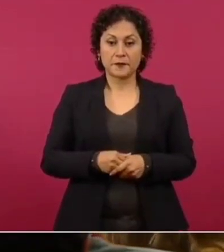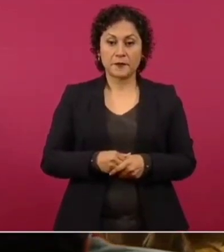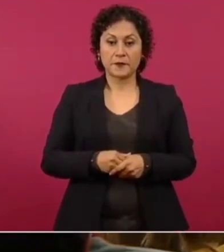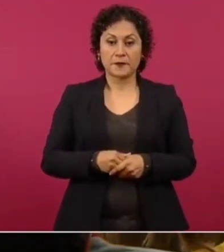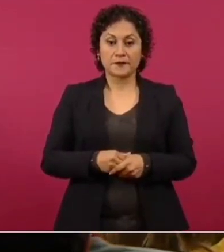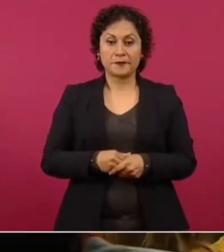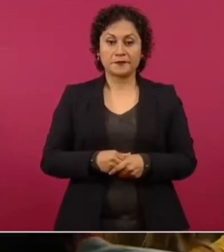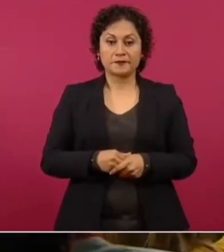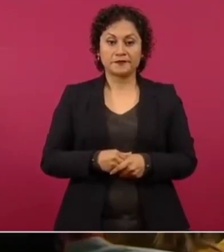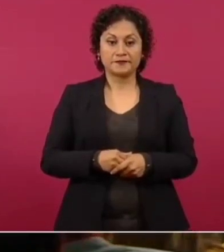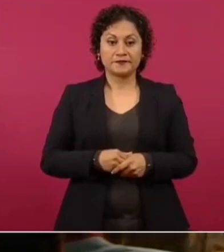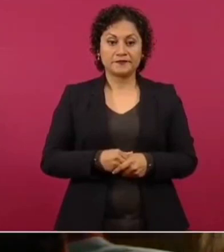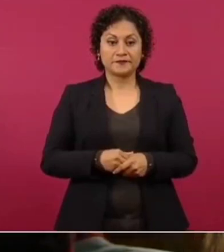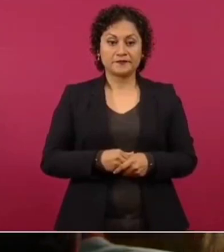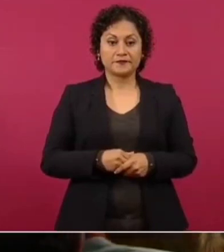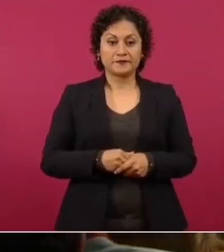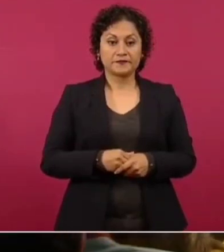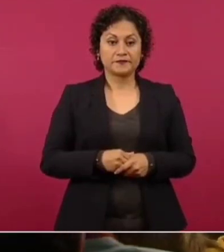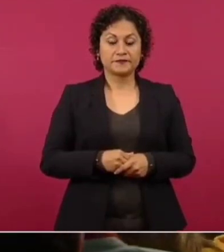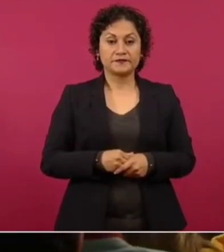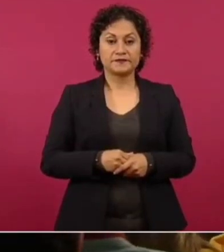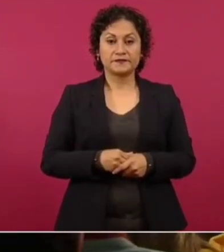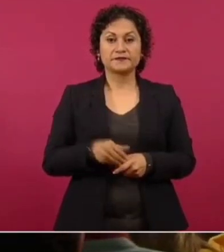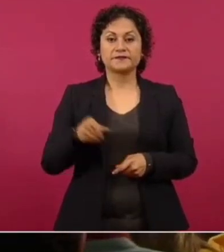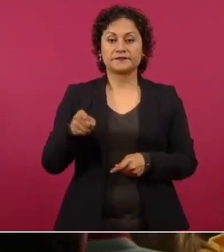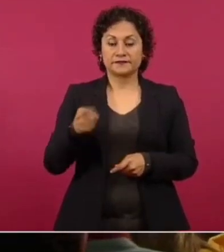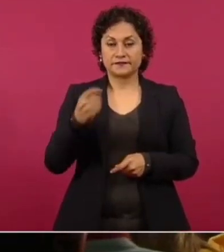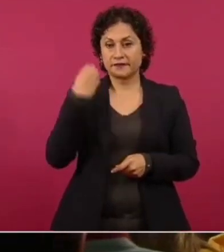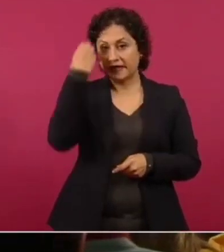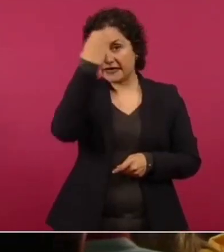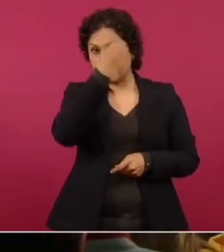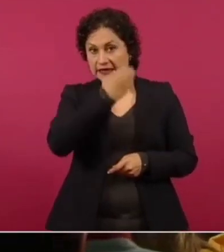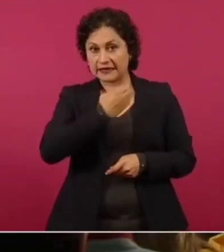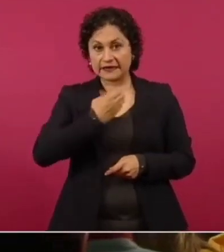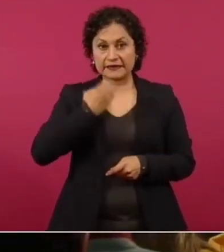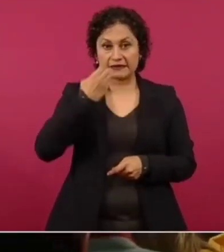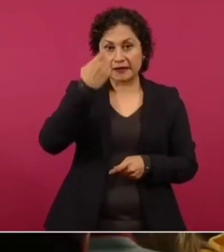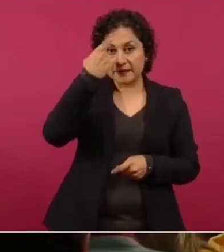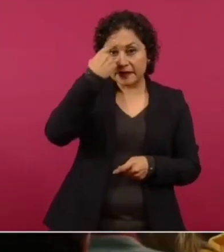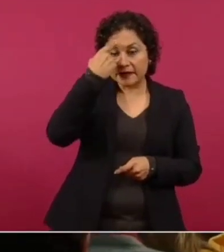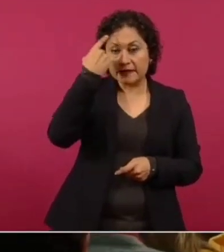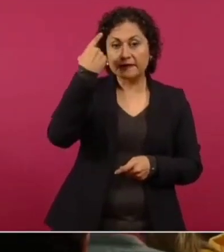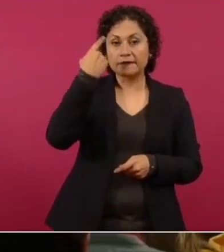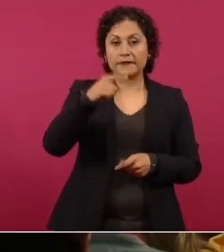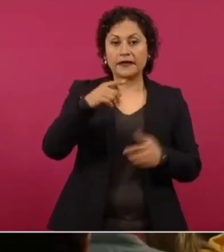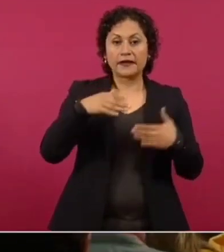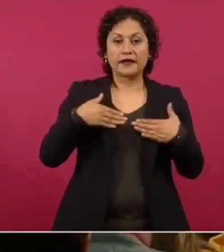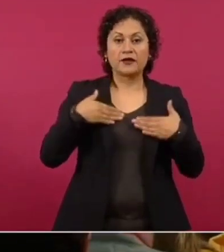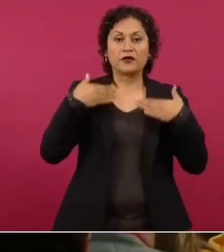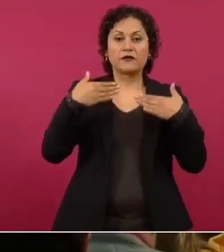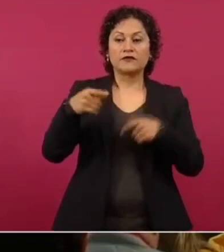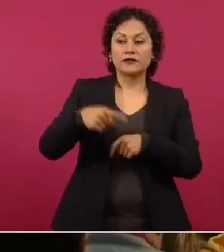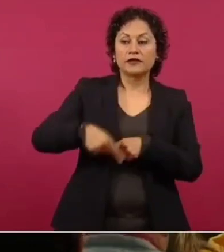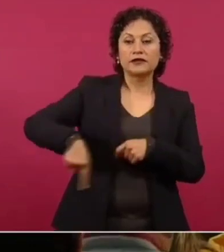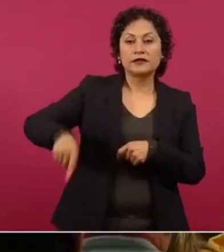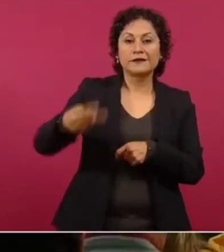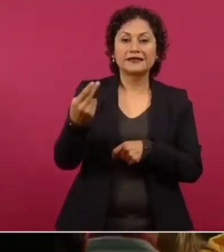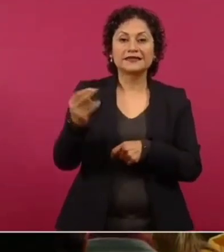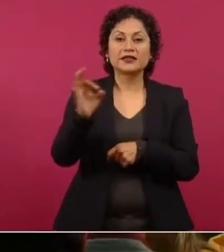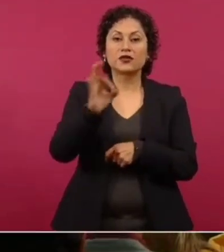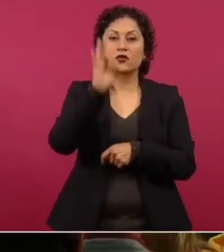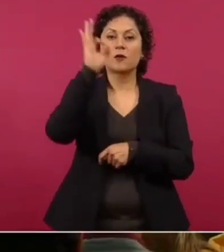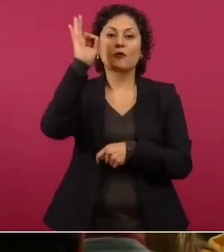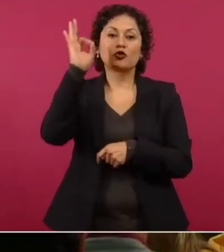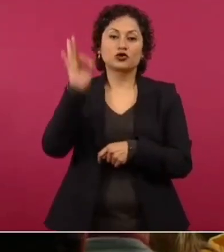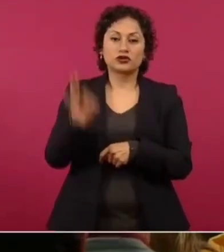Aquí, ¿no? Hacen examen de confianza, sólo 25 por ciento de agentes. Está muy